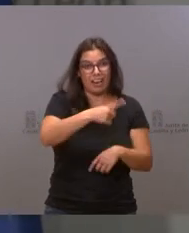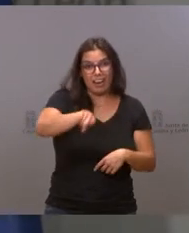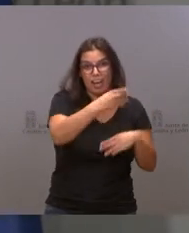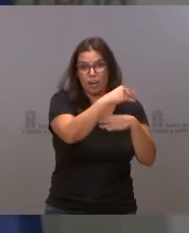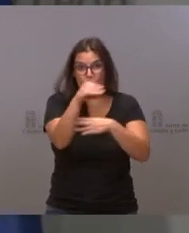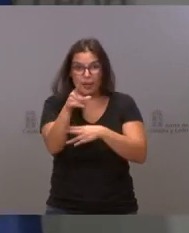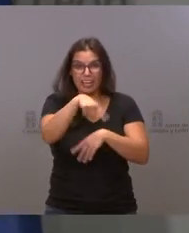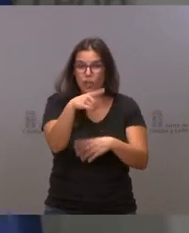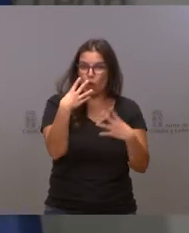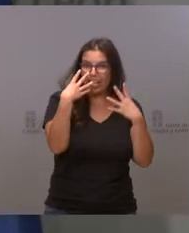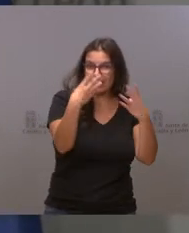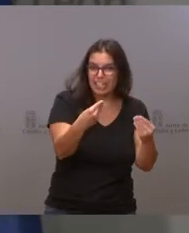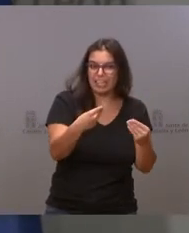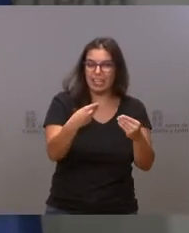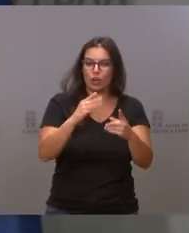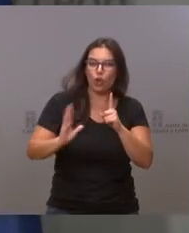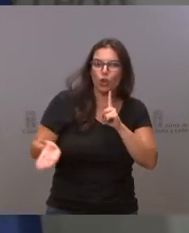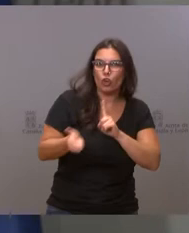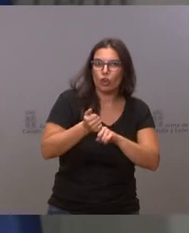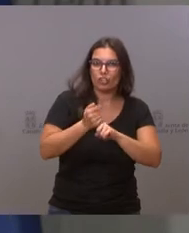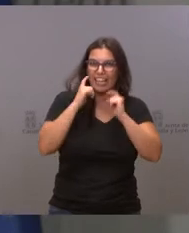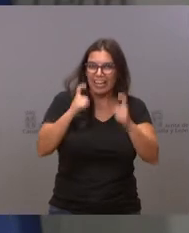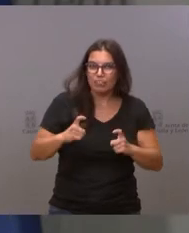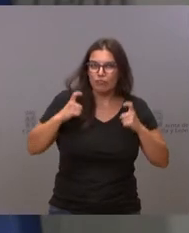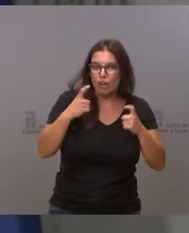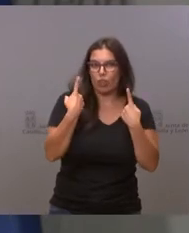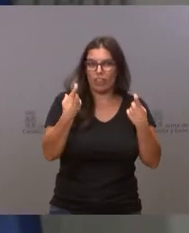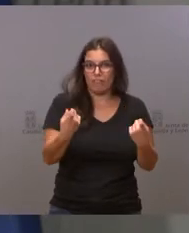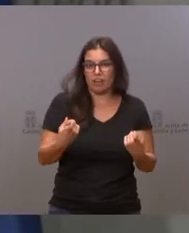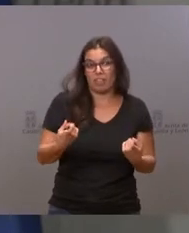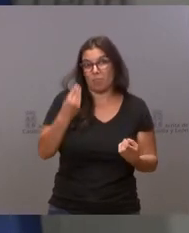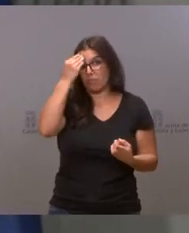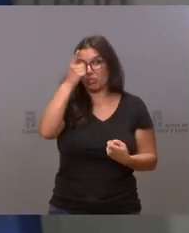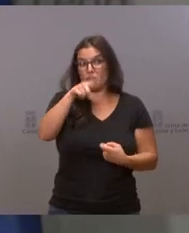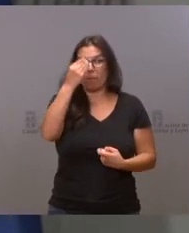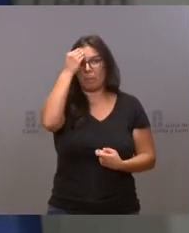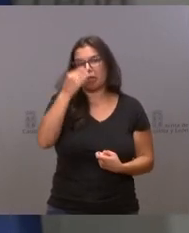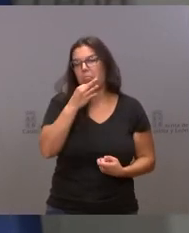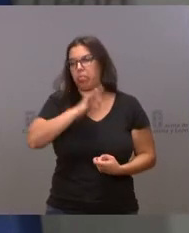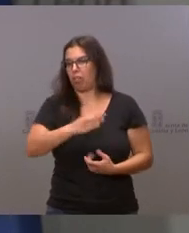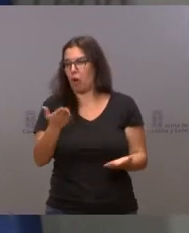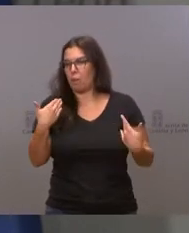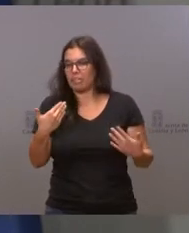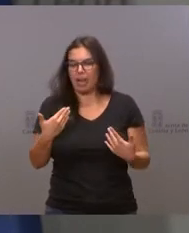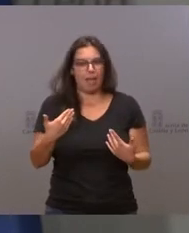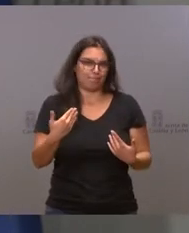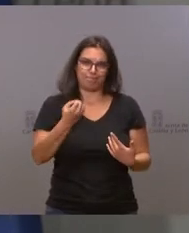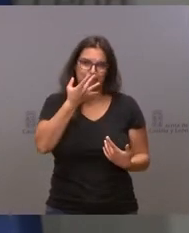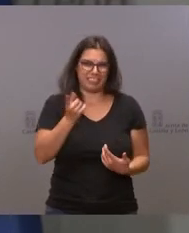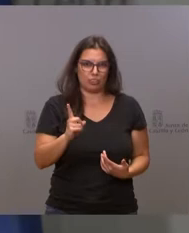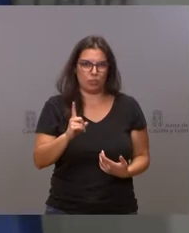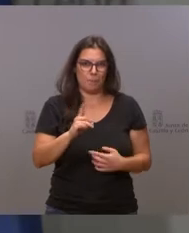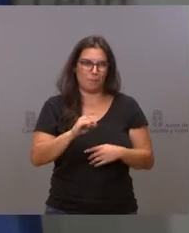se pueden alcanzar sin esfuerzo, y nosotros creemos que eso no es un buen mensaje, no creemos que es un buen mensaje a nivel